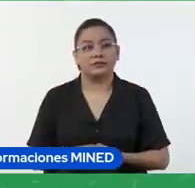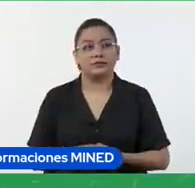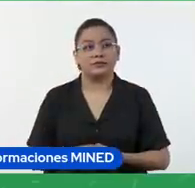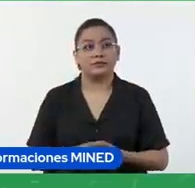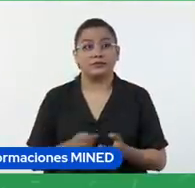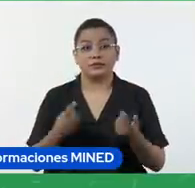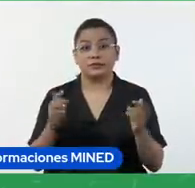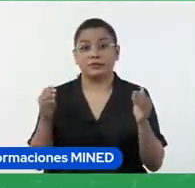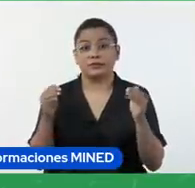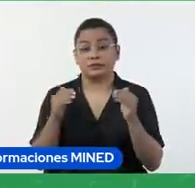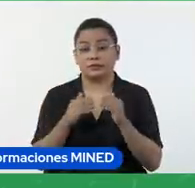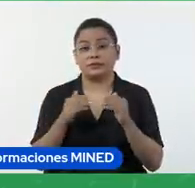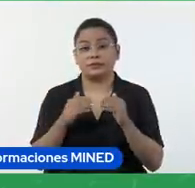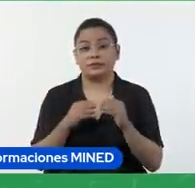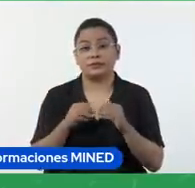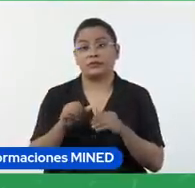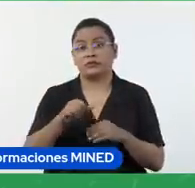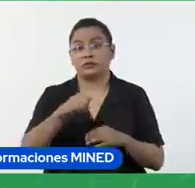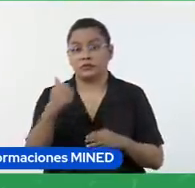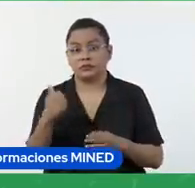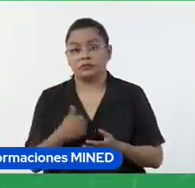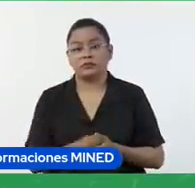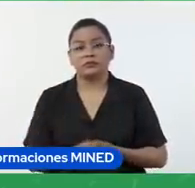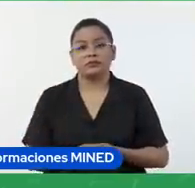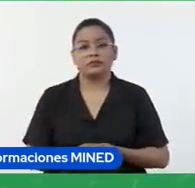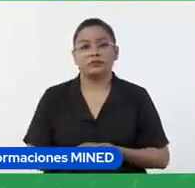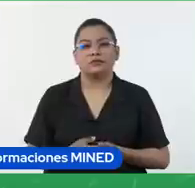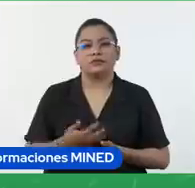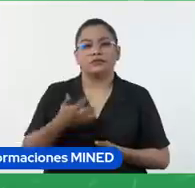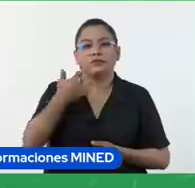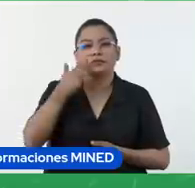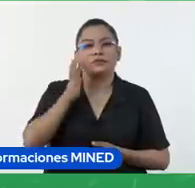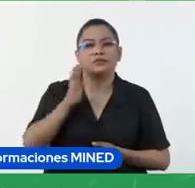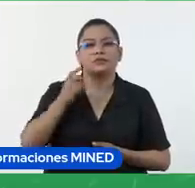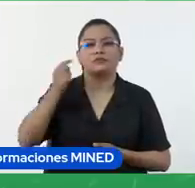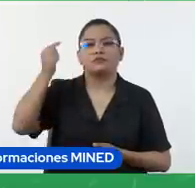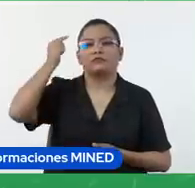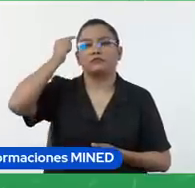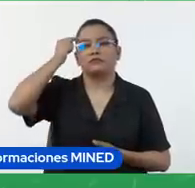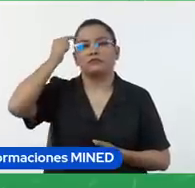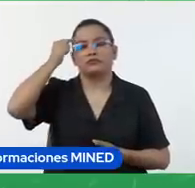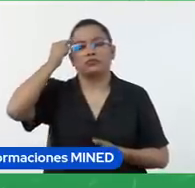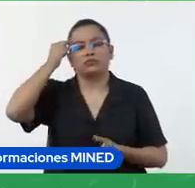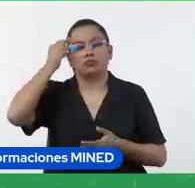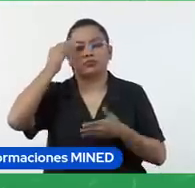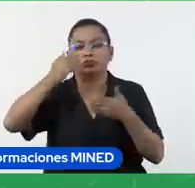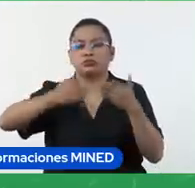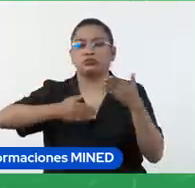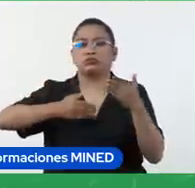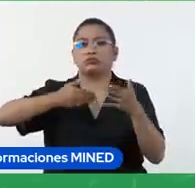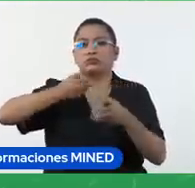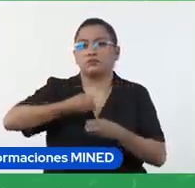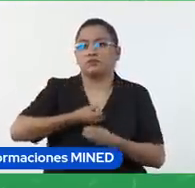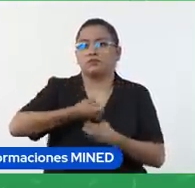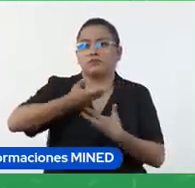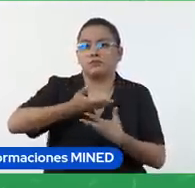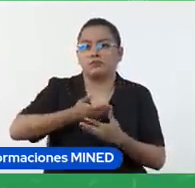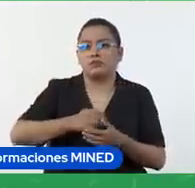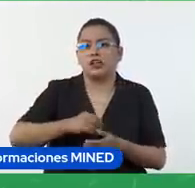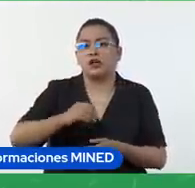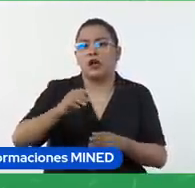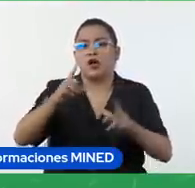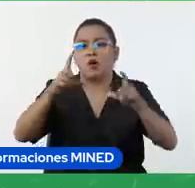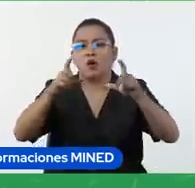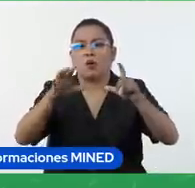además tiene otra parte, que es hacer una reflexión sobre el proceso. Ya, por qué eligieron ese paisaje,